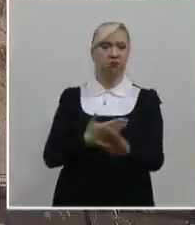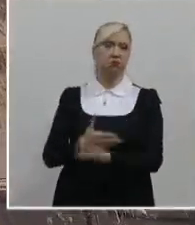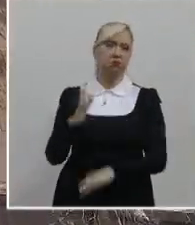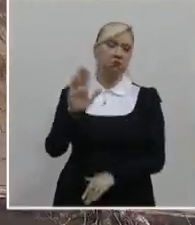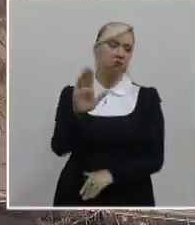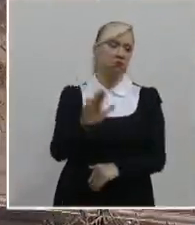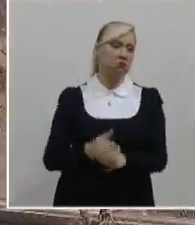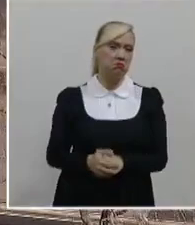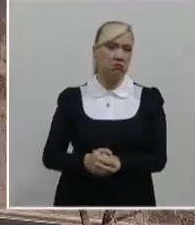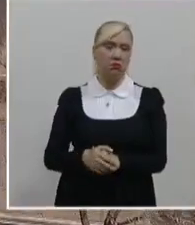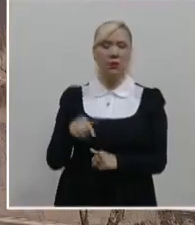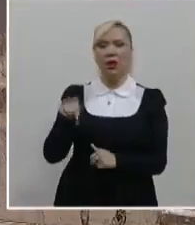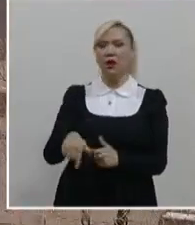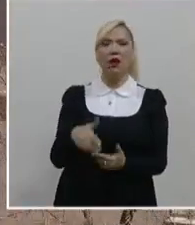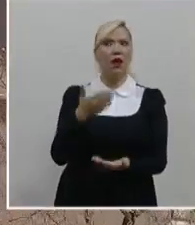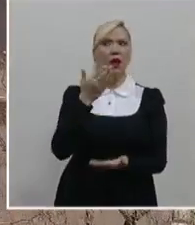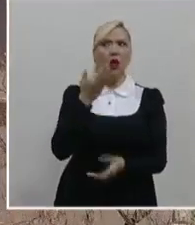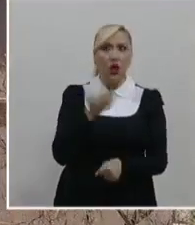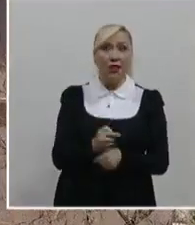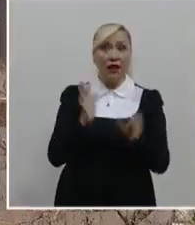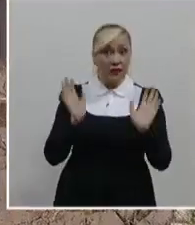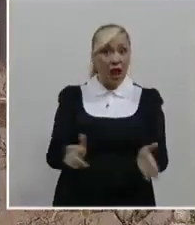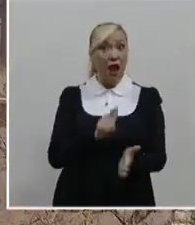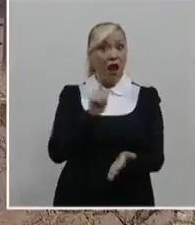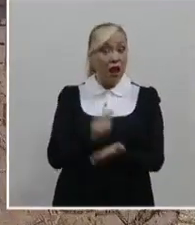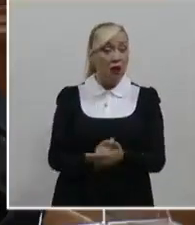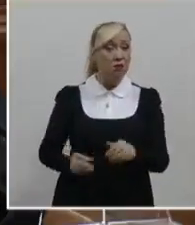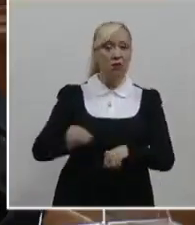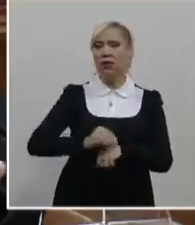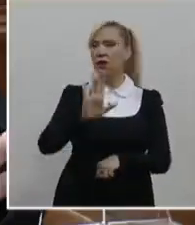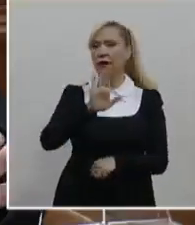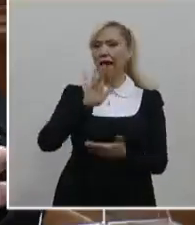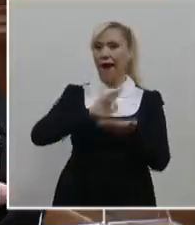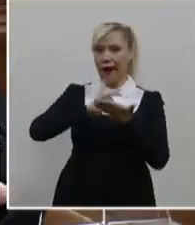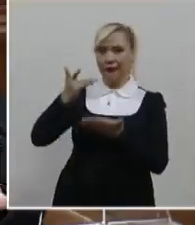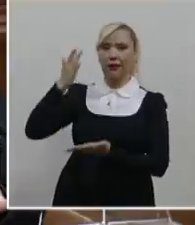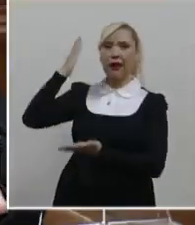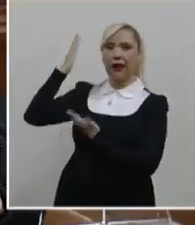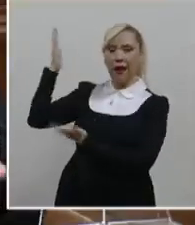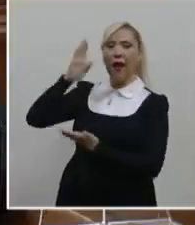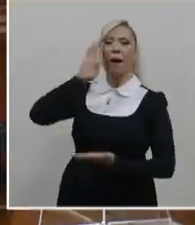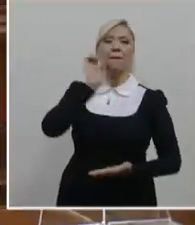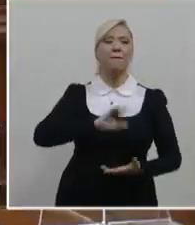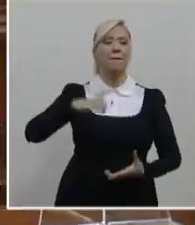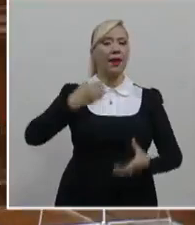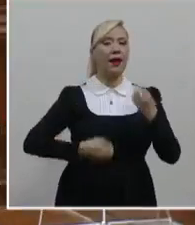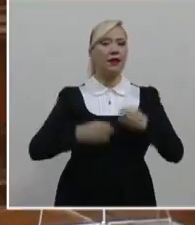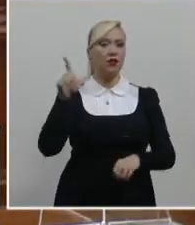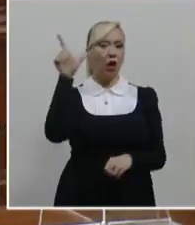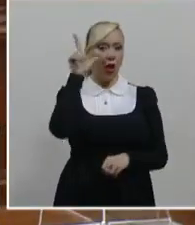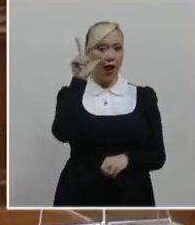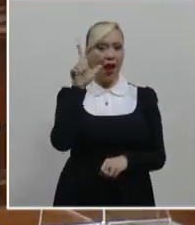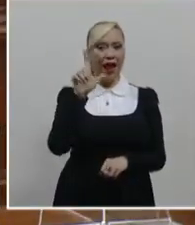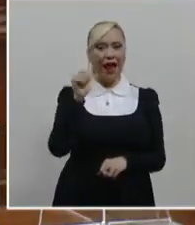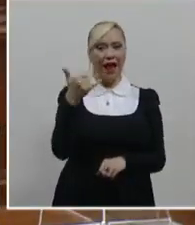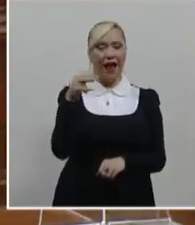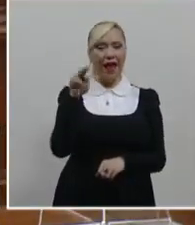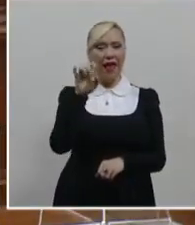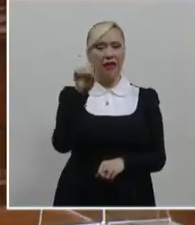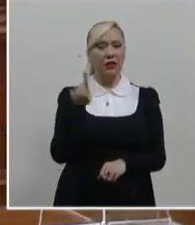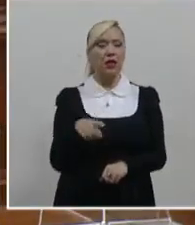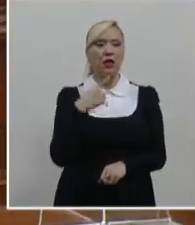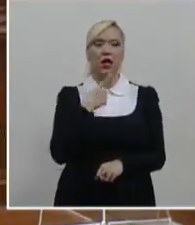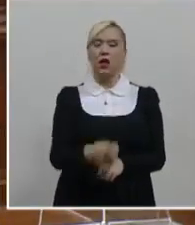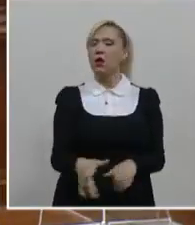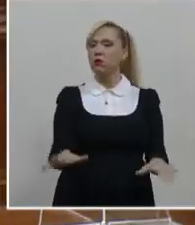recuerda que la norma no está vigente, pues el ministro Javier Lainez Potisek decretó la suspensión al admitir la controversia que interpuso el INE